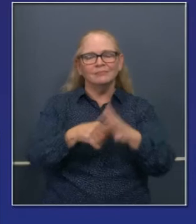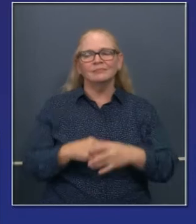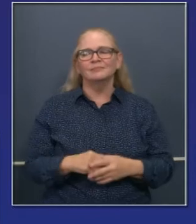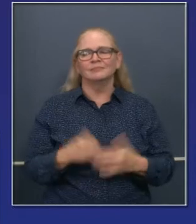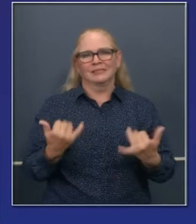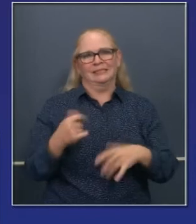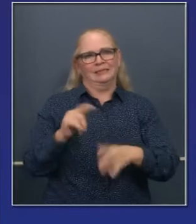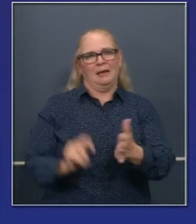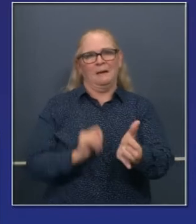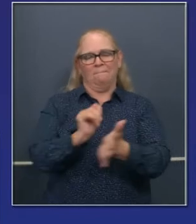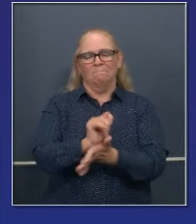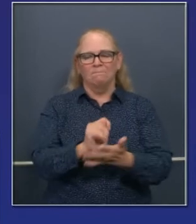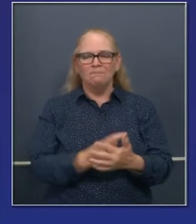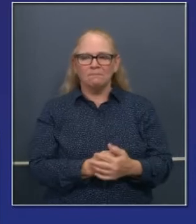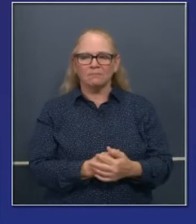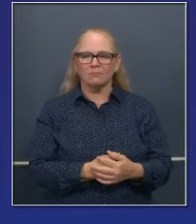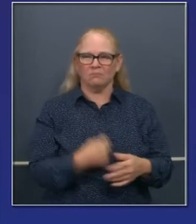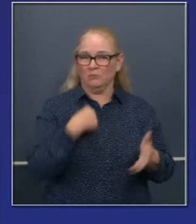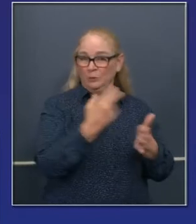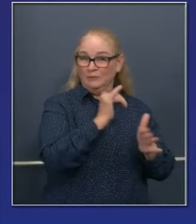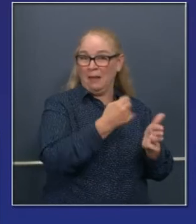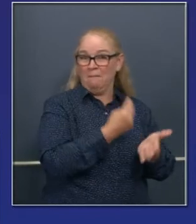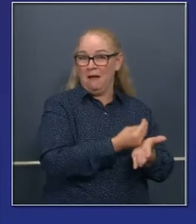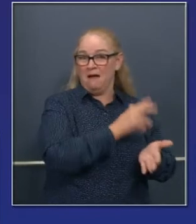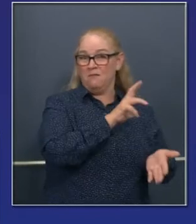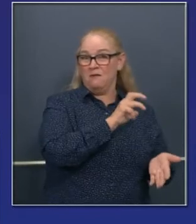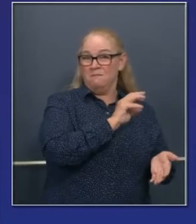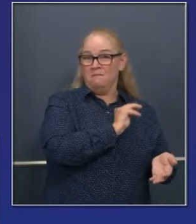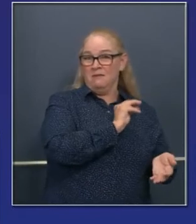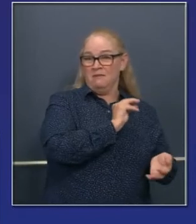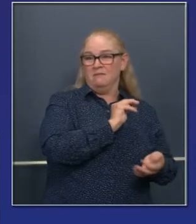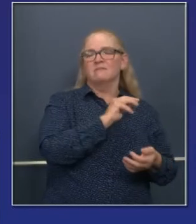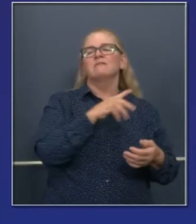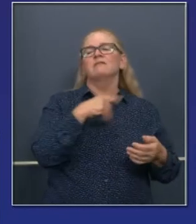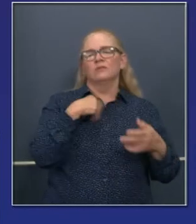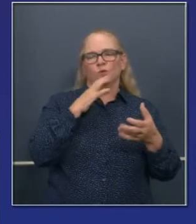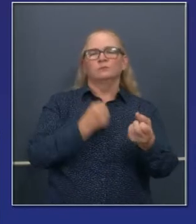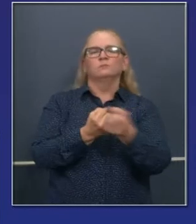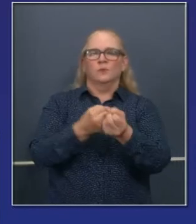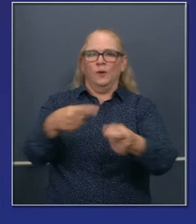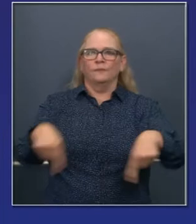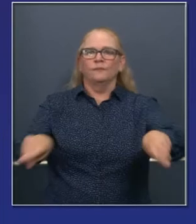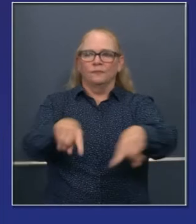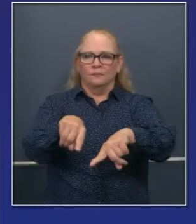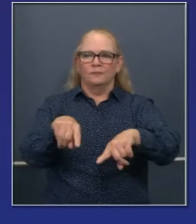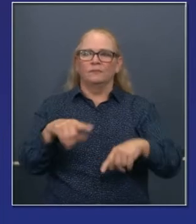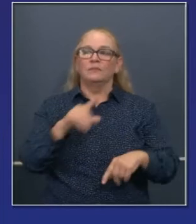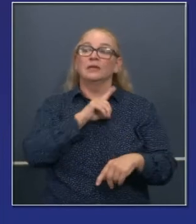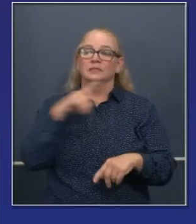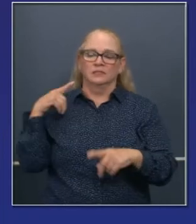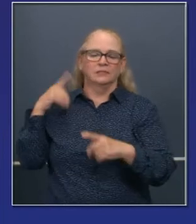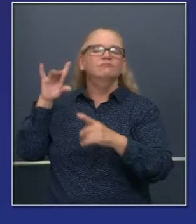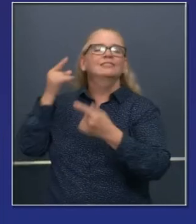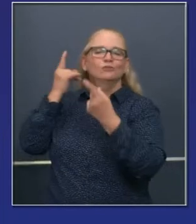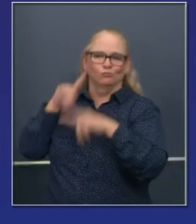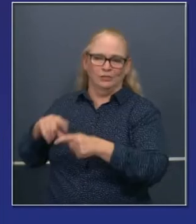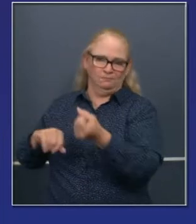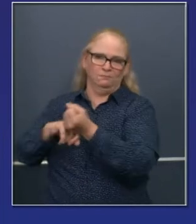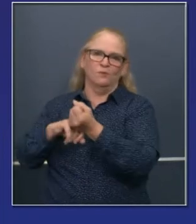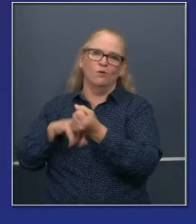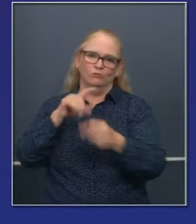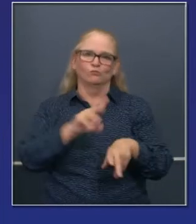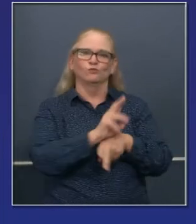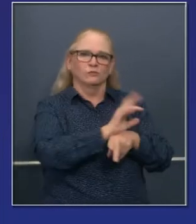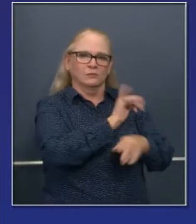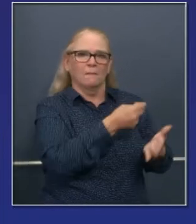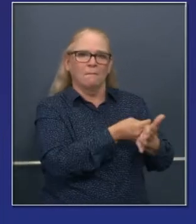momento. Así que vamos a acelerar el pago de esos fondos a los que lo necesitan. Hay mucho apoyo en la legislatura en ese esfuerzo. Y también